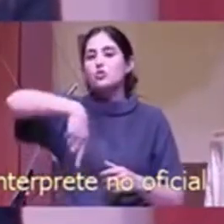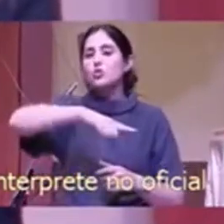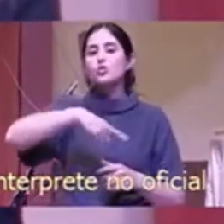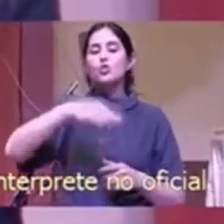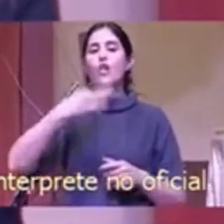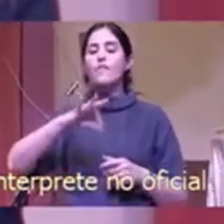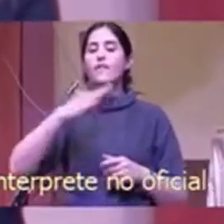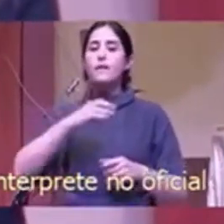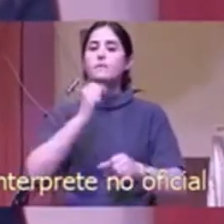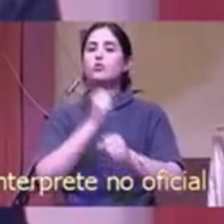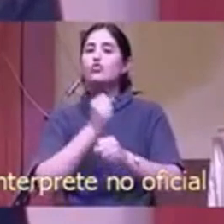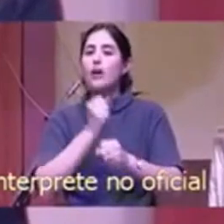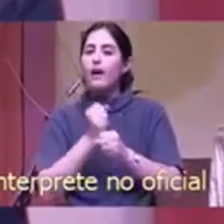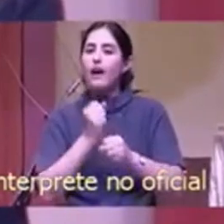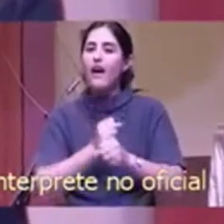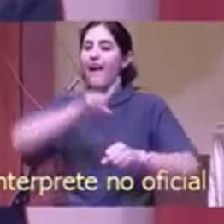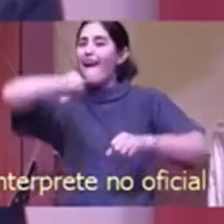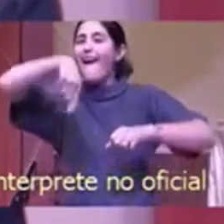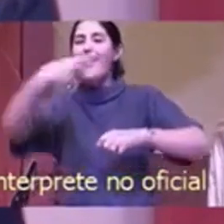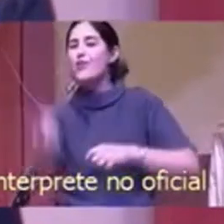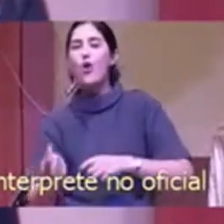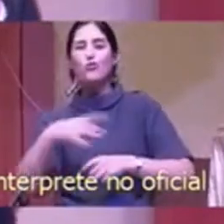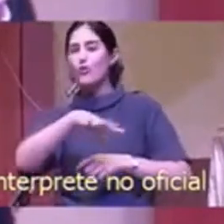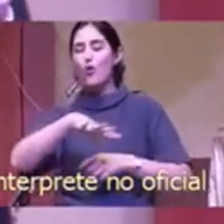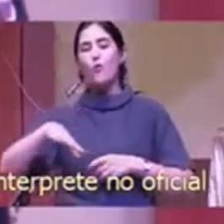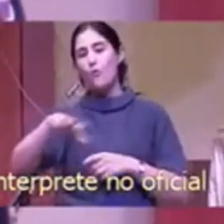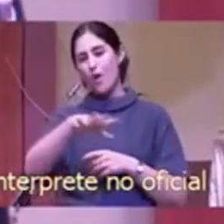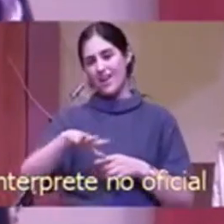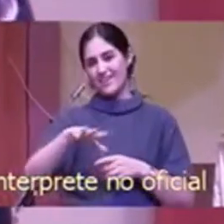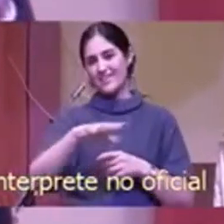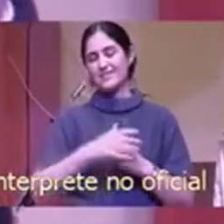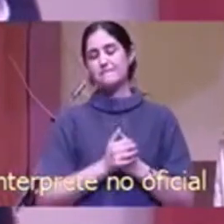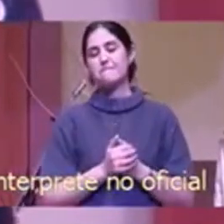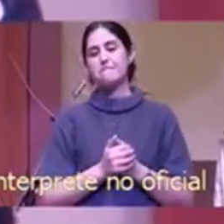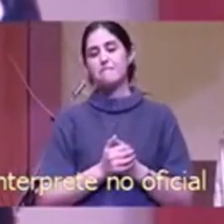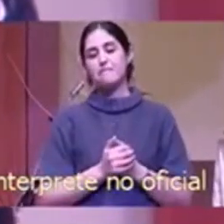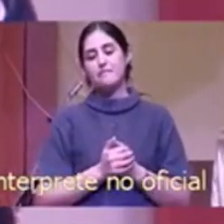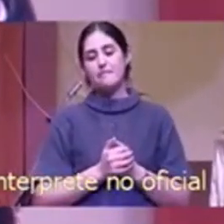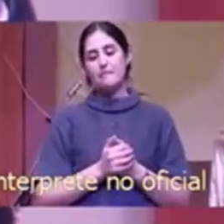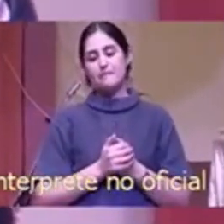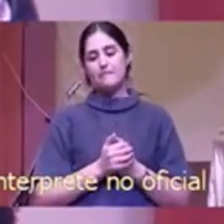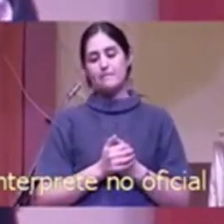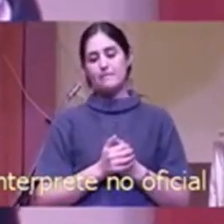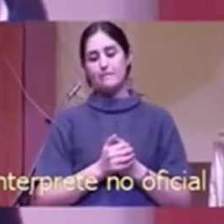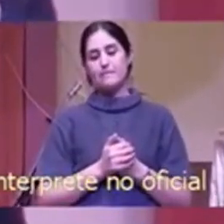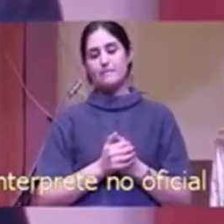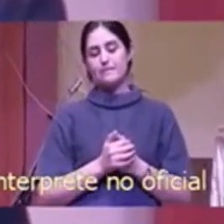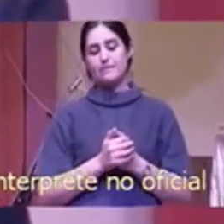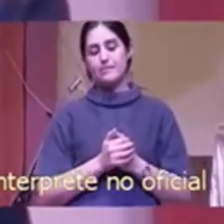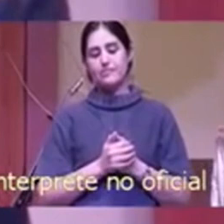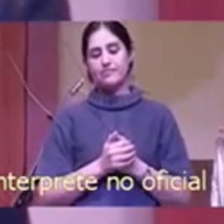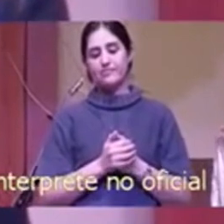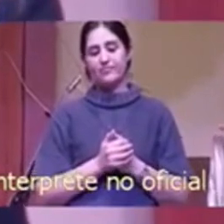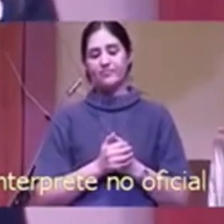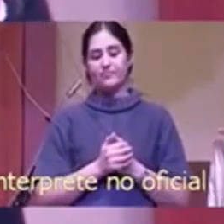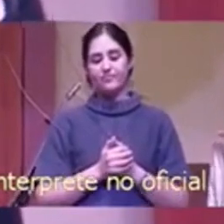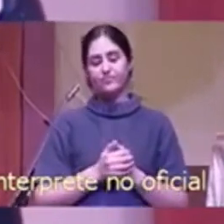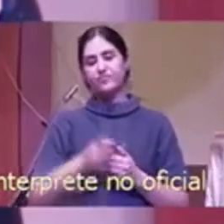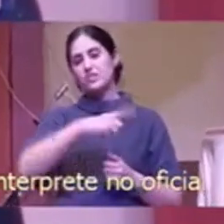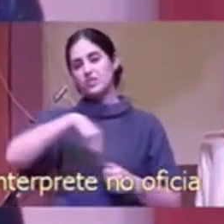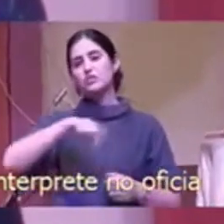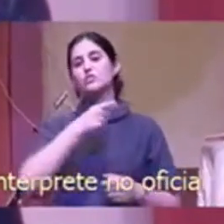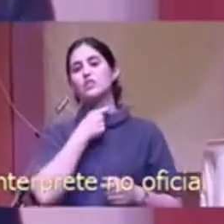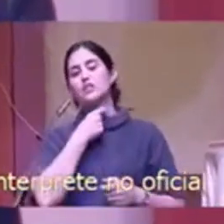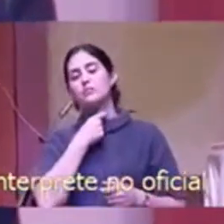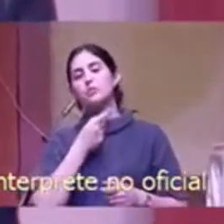ser la luz en algunos lugares que no hemos pensado todavía. Pero quiero hablar de ser la luz en algunos lugares oscuros que